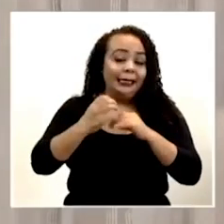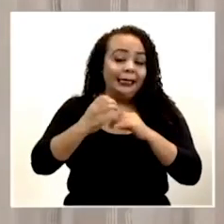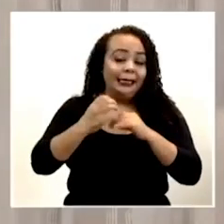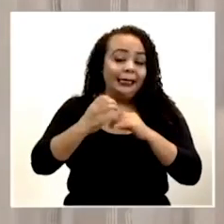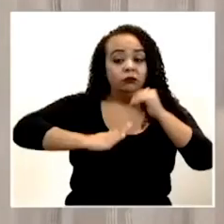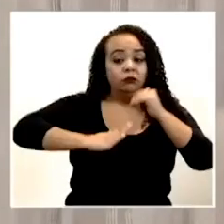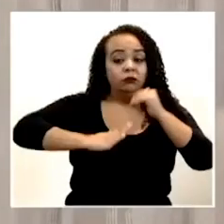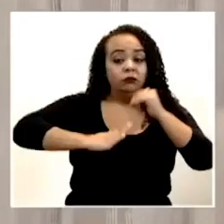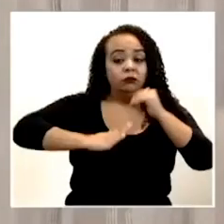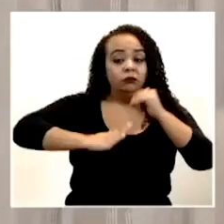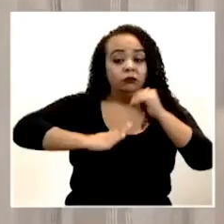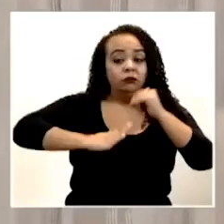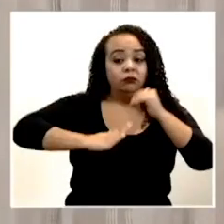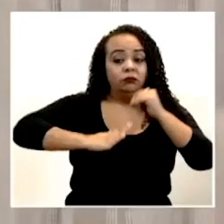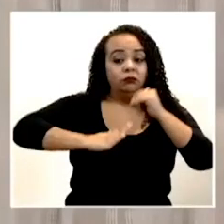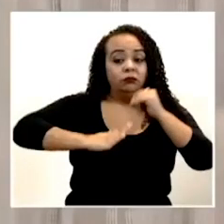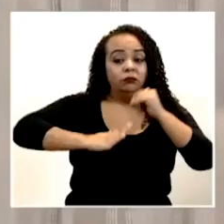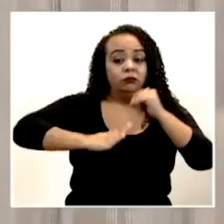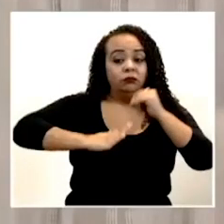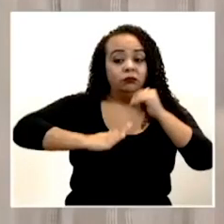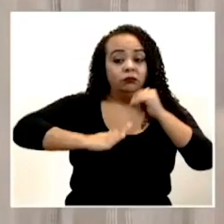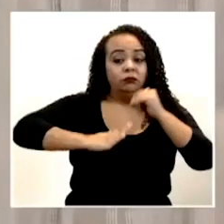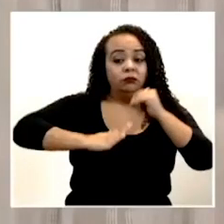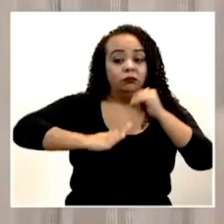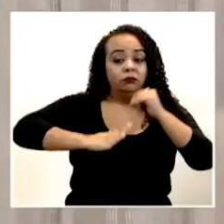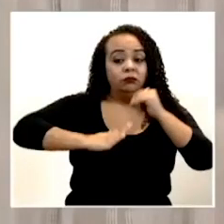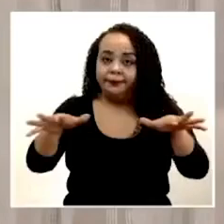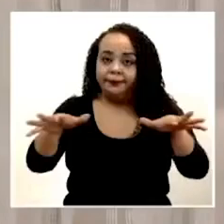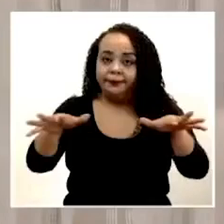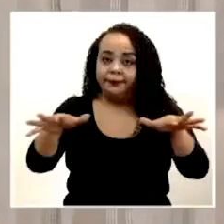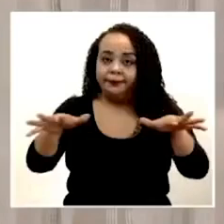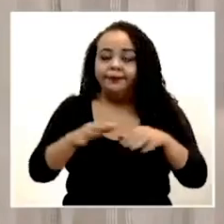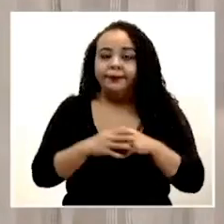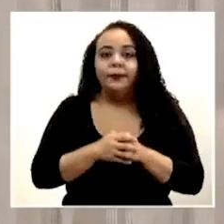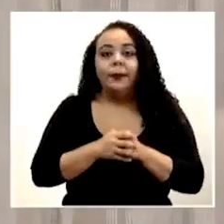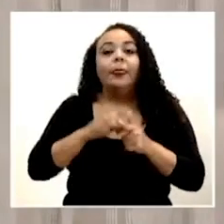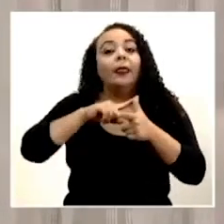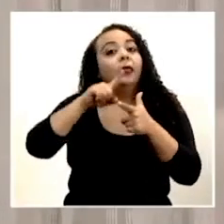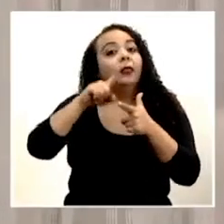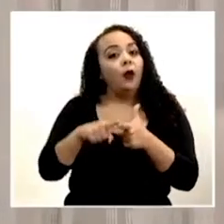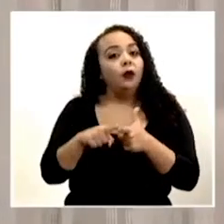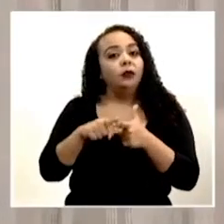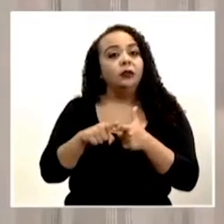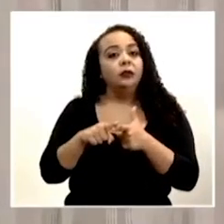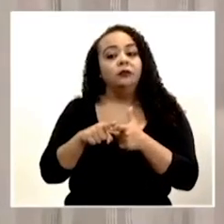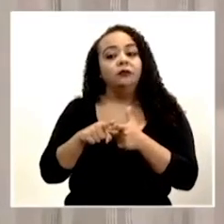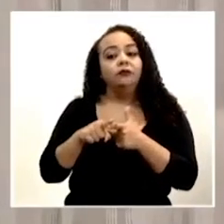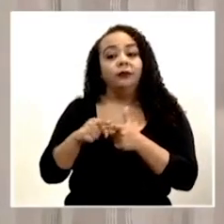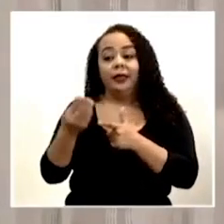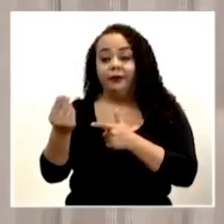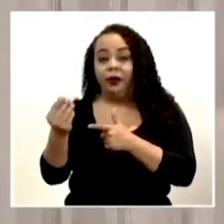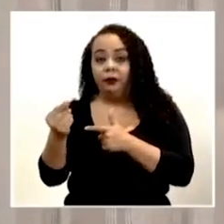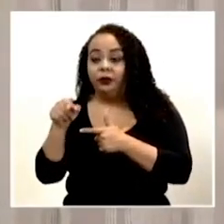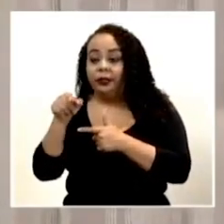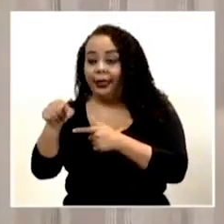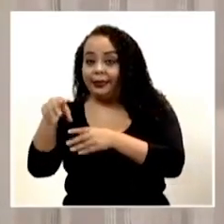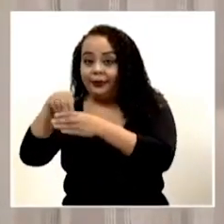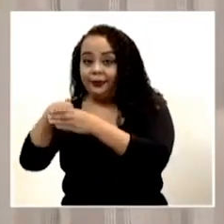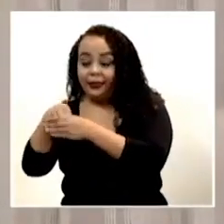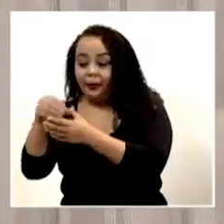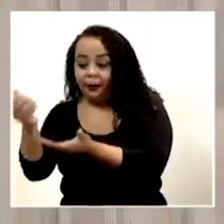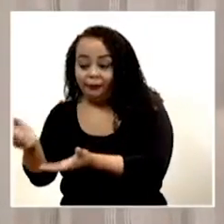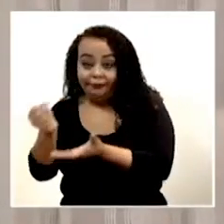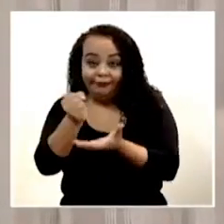y ancho de todo el país. Entonces, tomar recursos de esa reserva